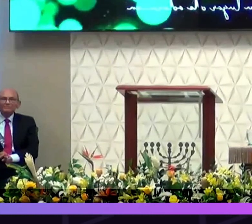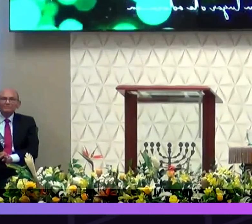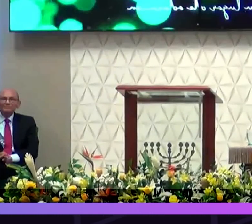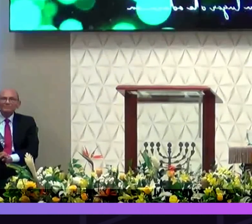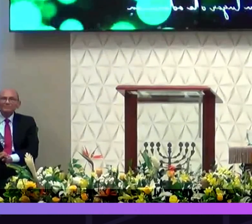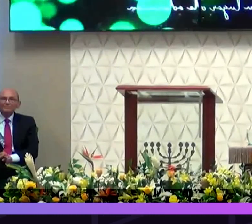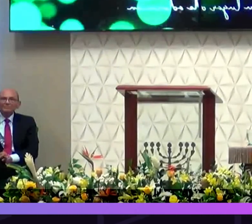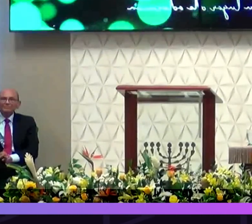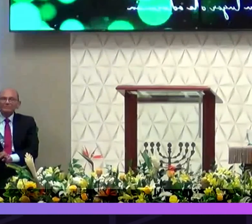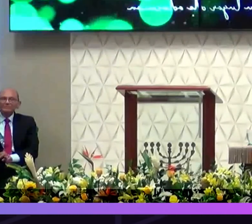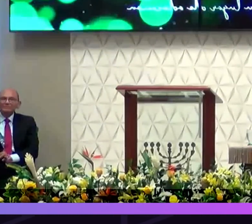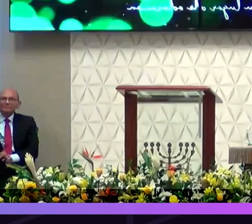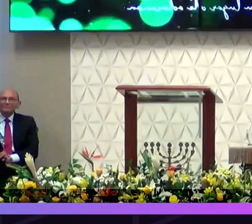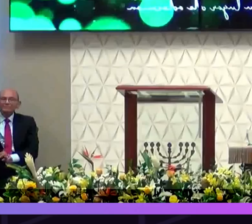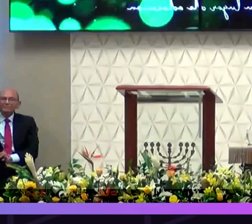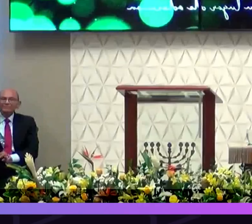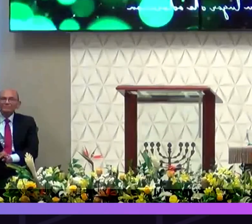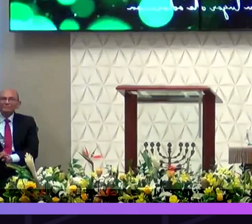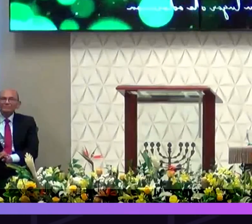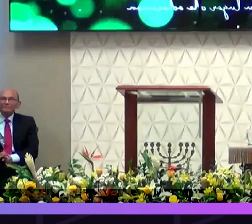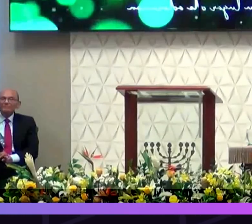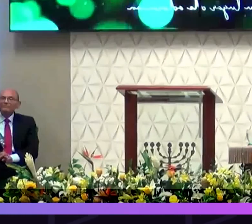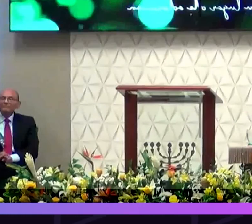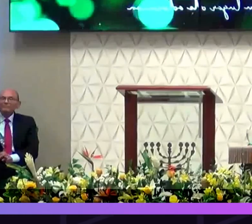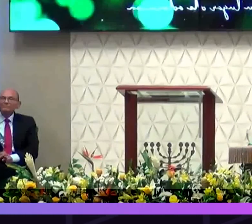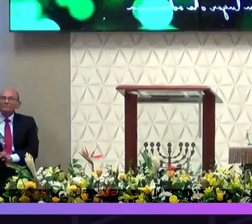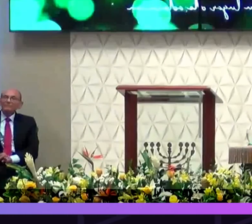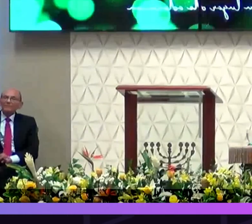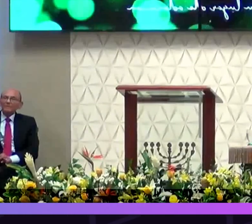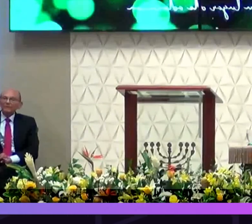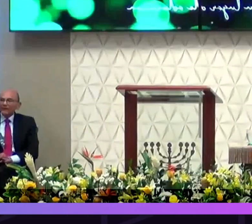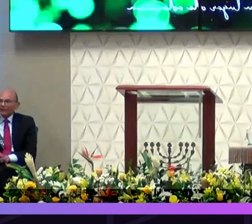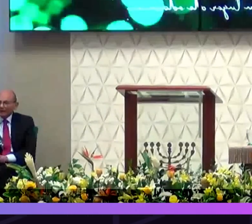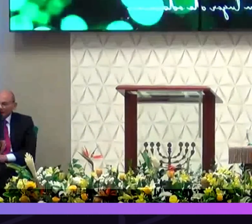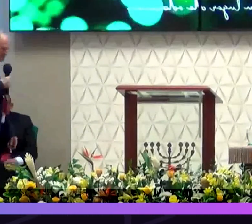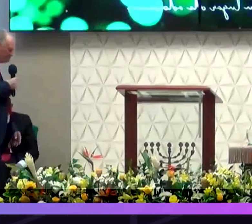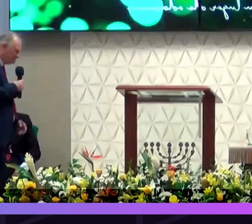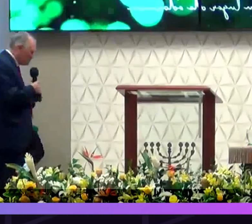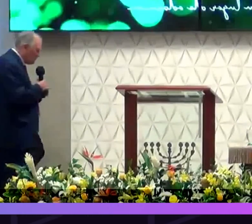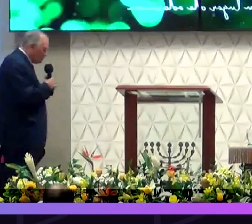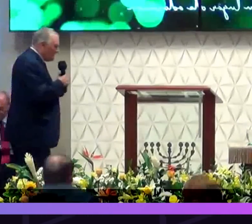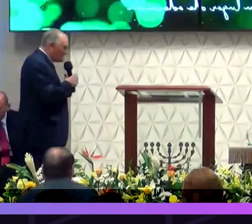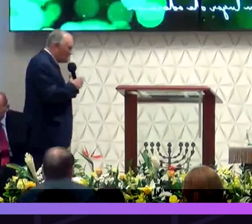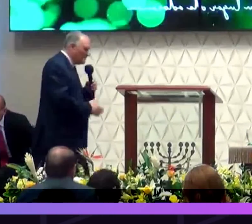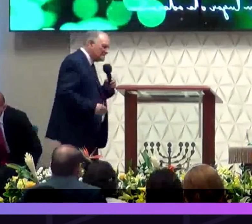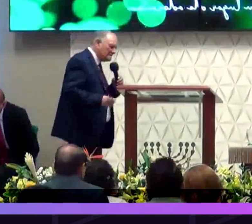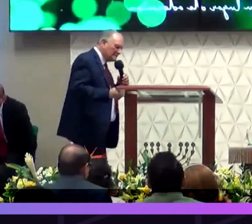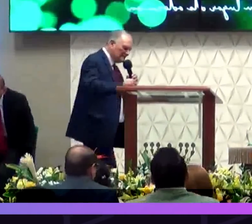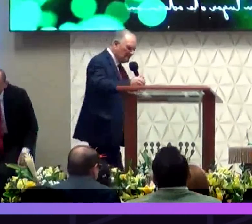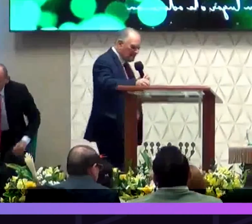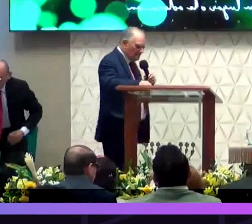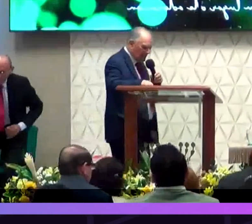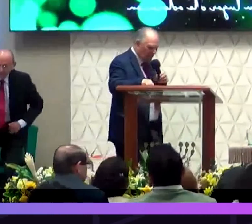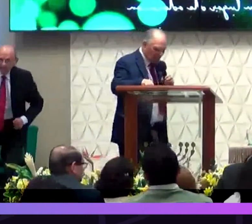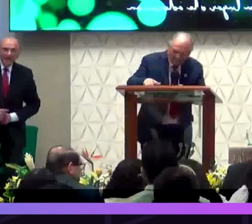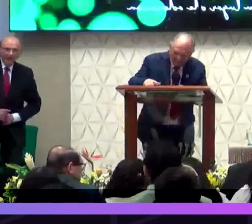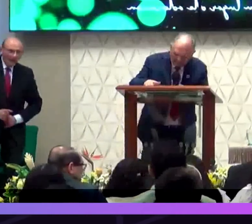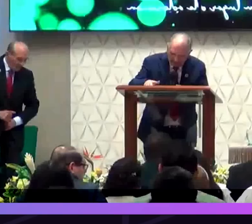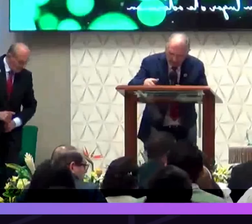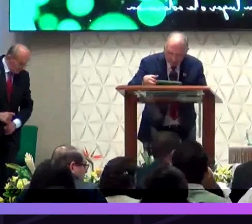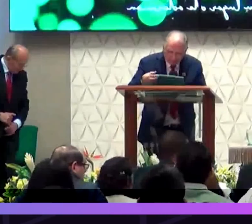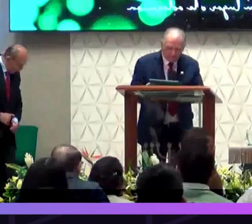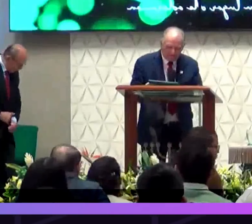a nosotros nos da una revelación y esa revelación es la palabra del Señor para aquellos a quienes